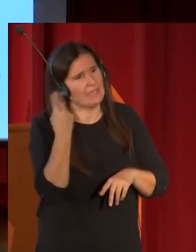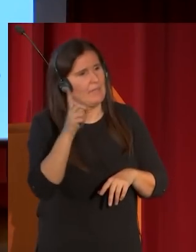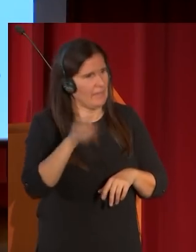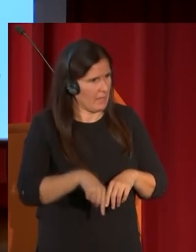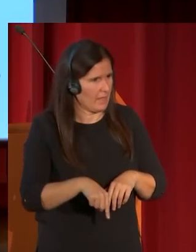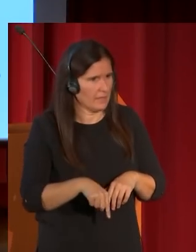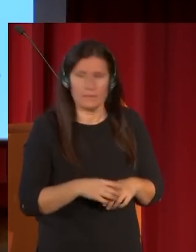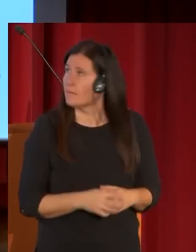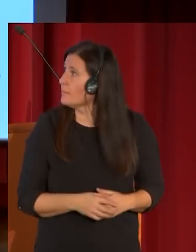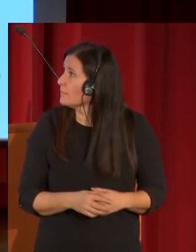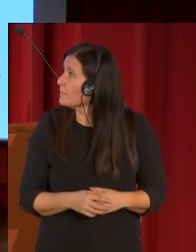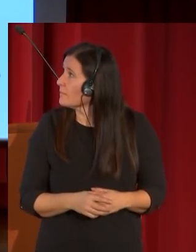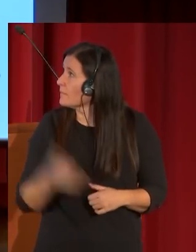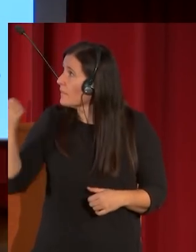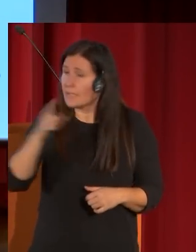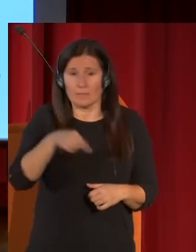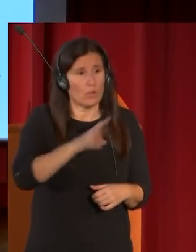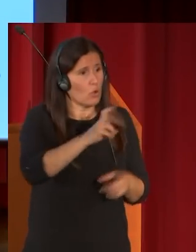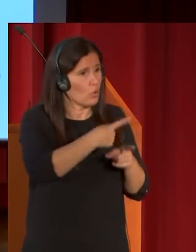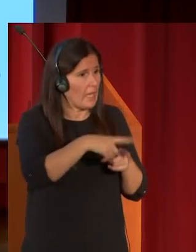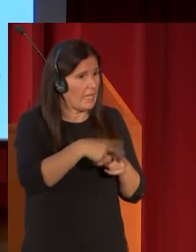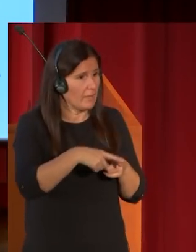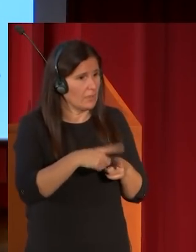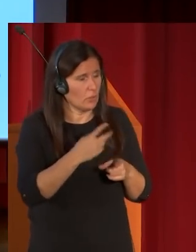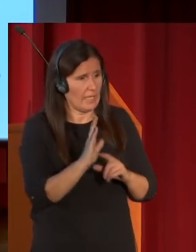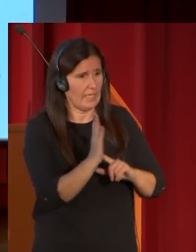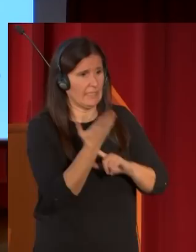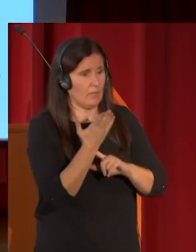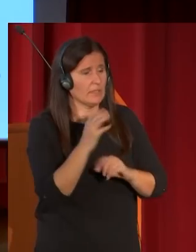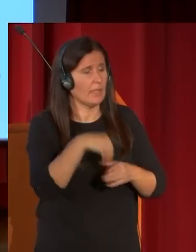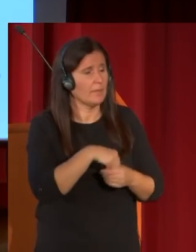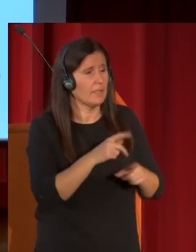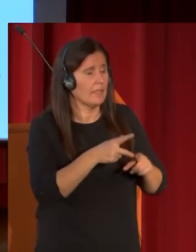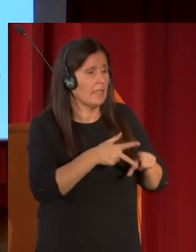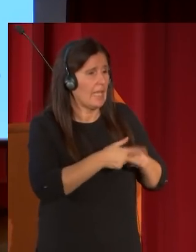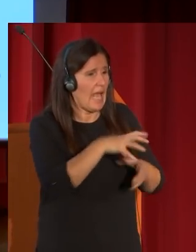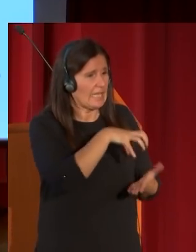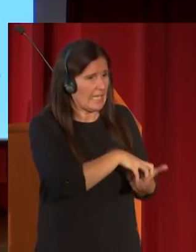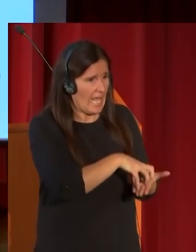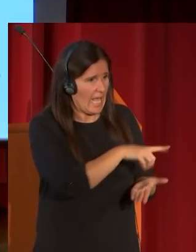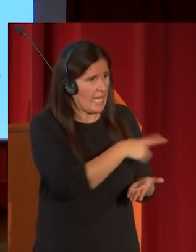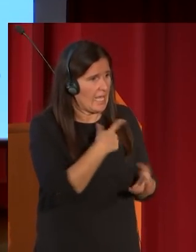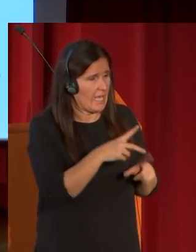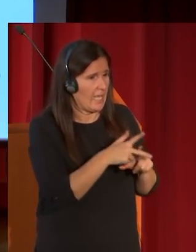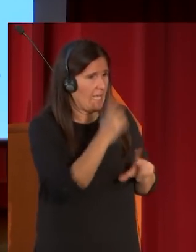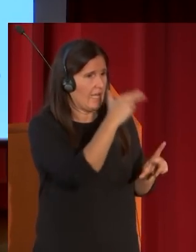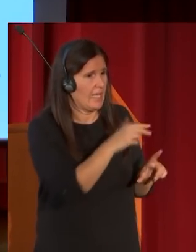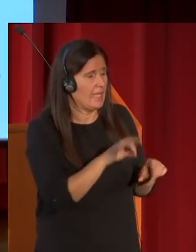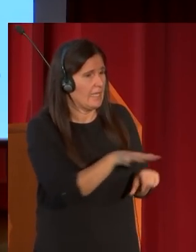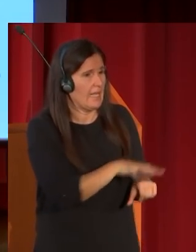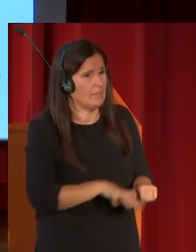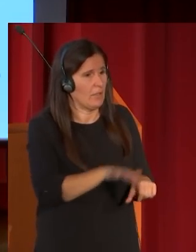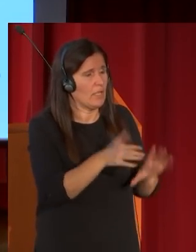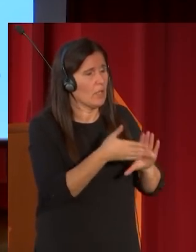tienen también uno de los elementos que se muestran en el atelier en el espacio dedicado al coleccionismo de